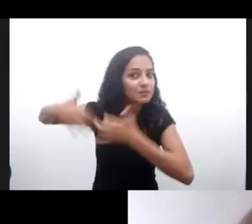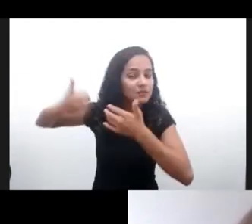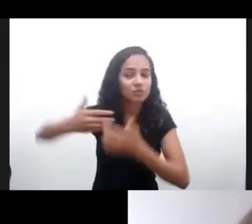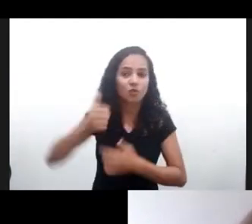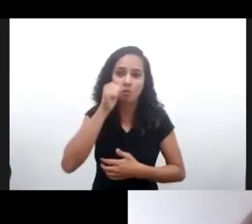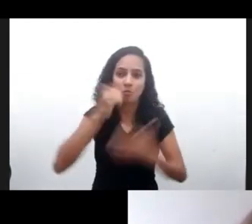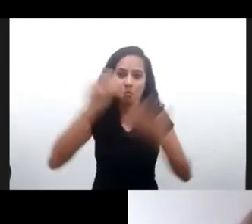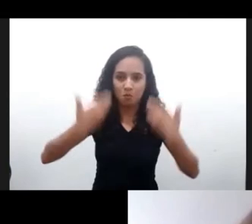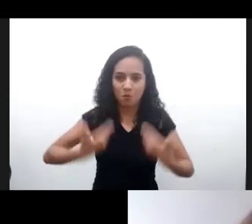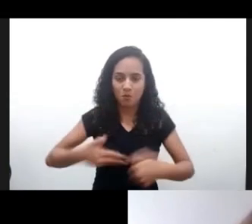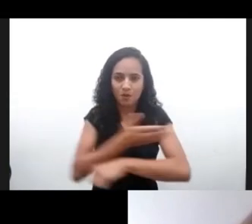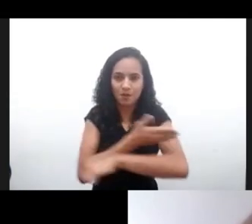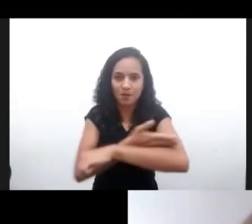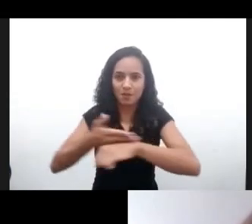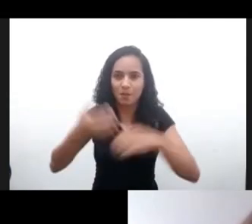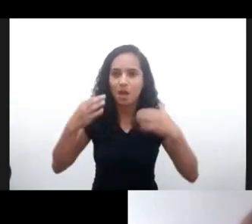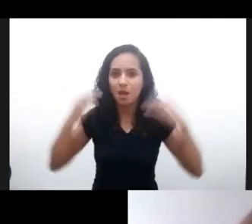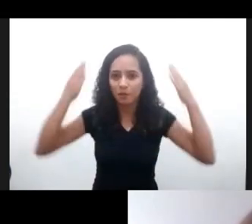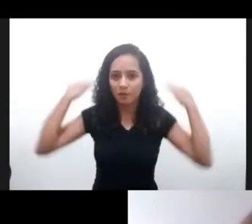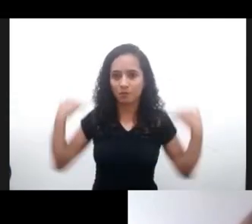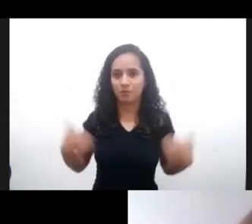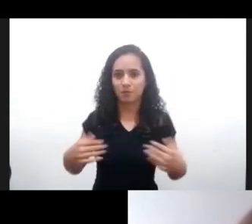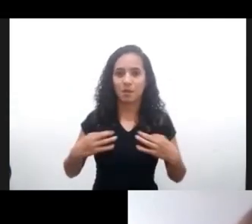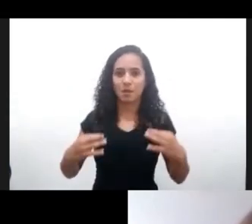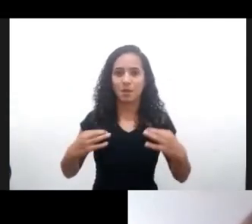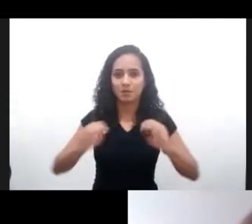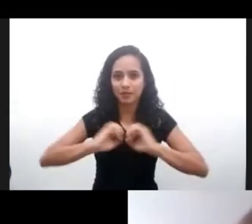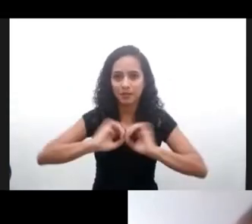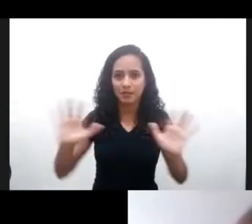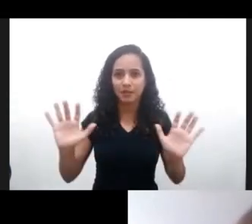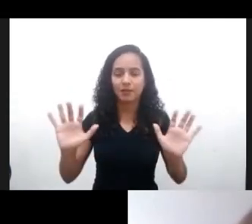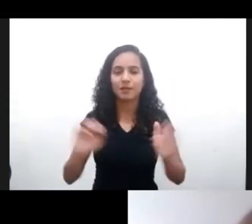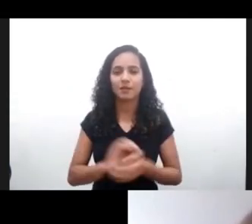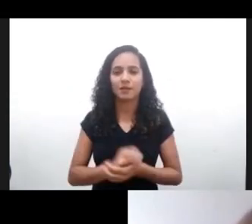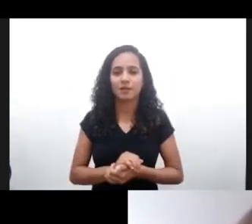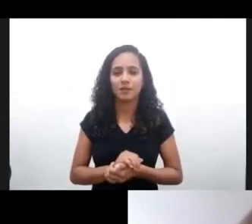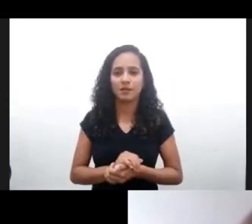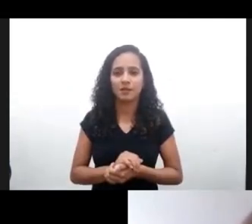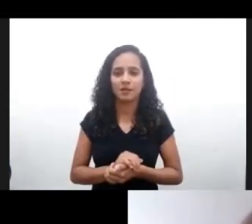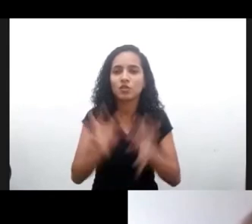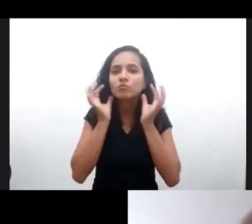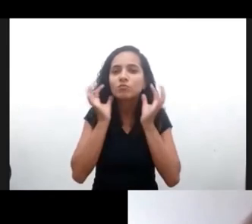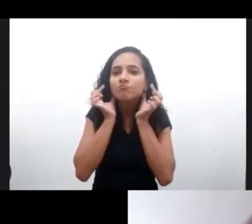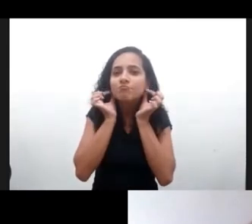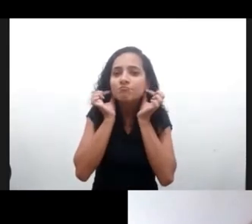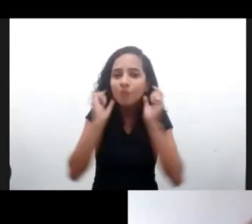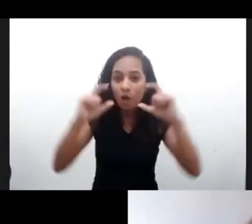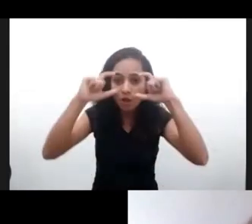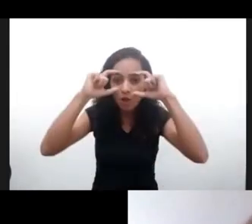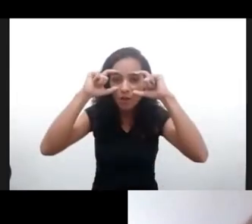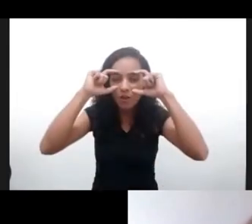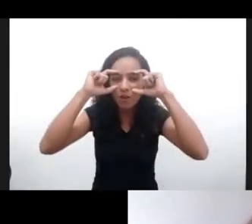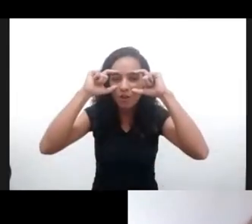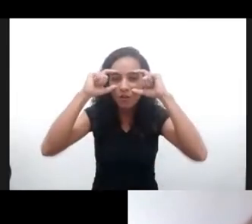clara, aros y anteojos para lectura, estoy situada enfrente de mi computadora con una pared blanca detrás.